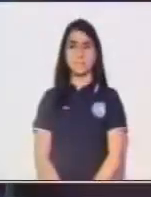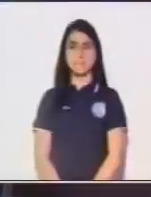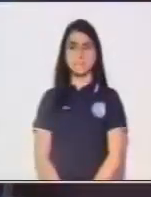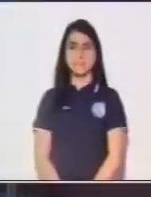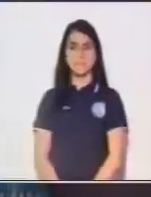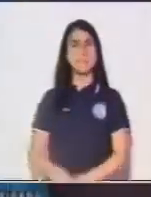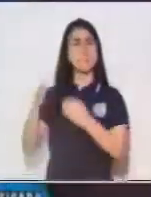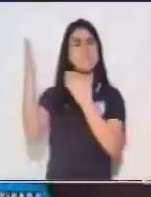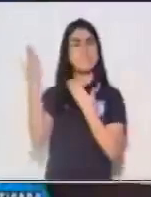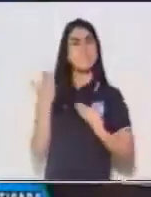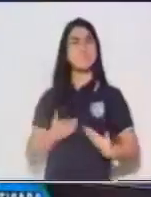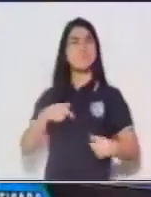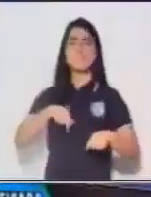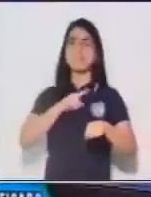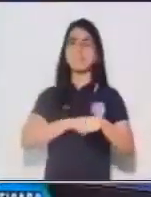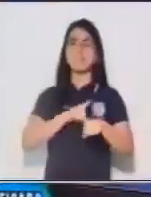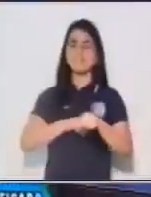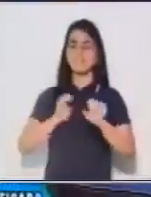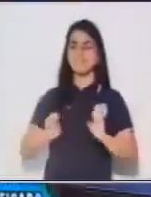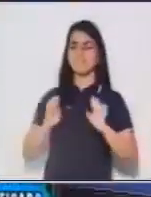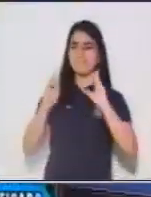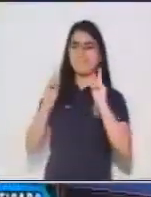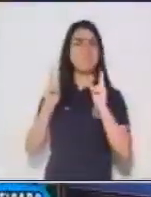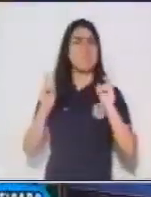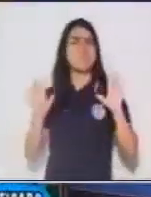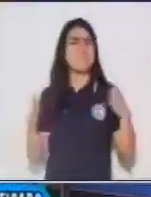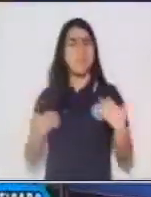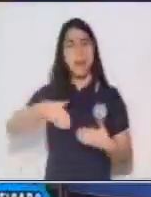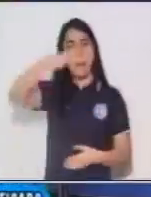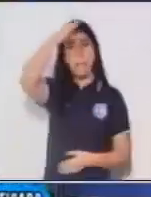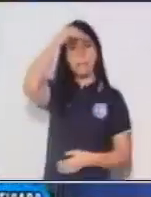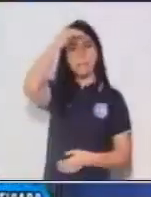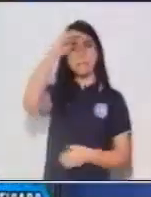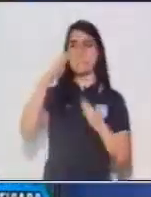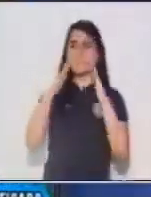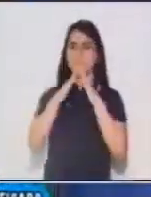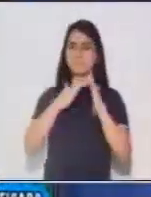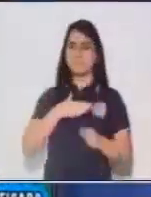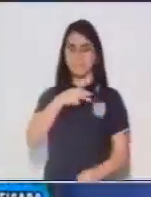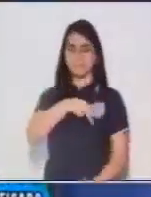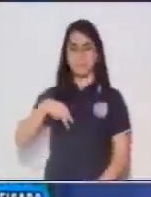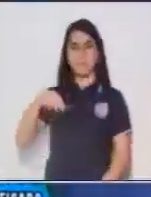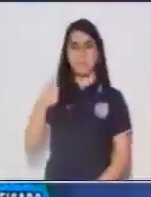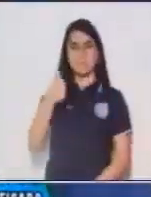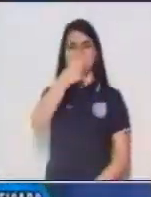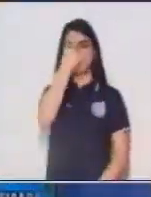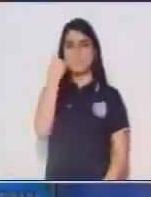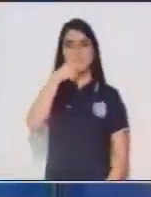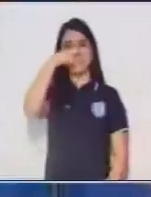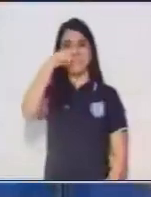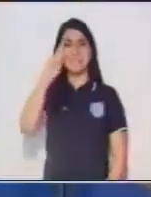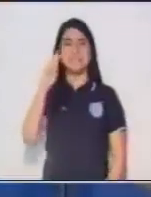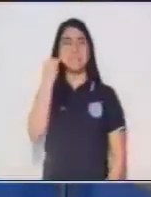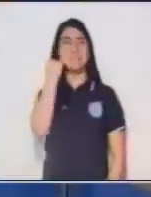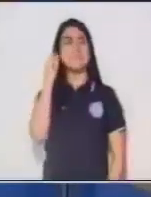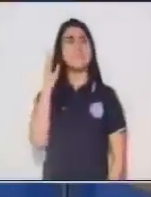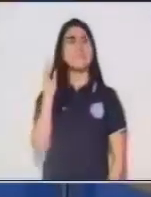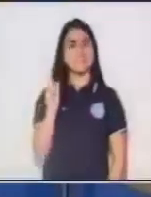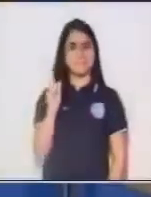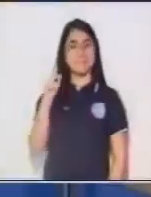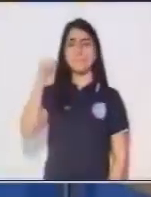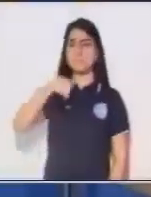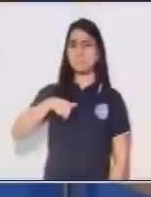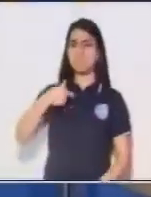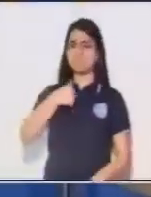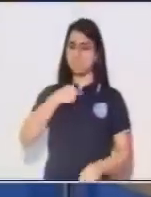Bienvenidos a este espacio educativo Aprendo en Casa. Soy Astrid López y en esta oportunidad desarrollaré el tema de modificadores del